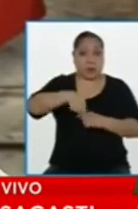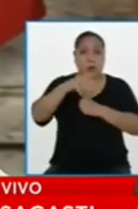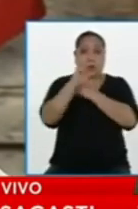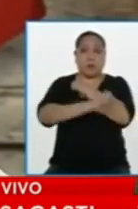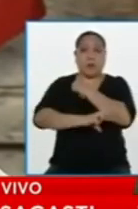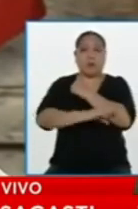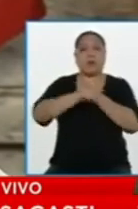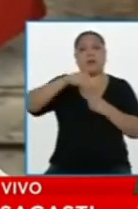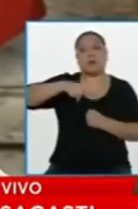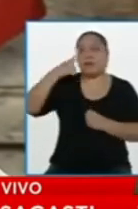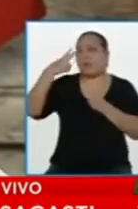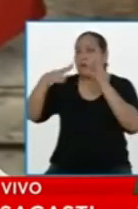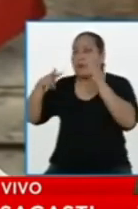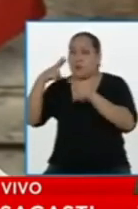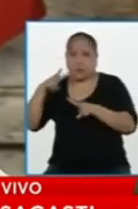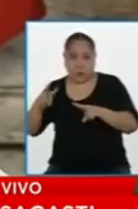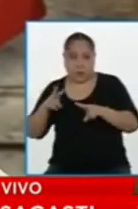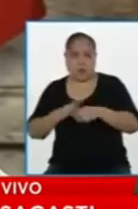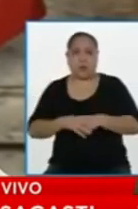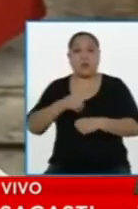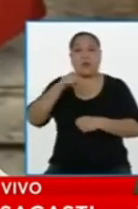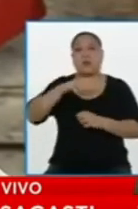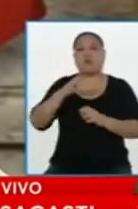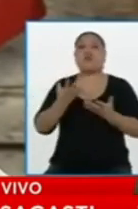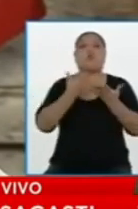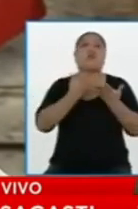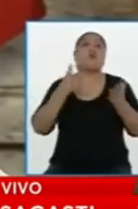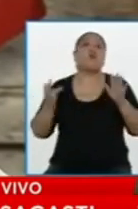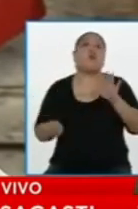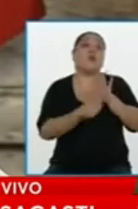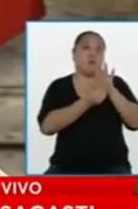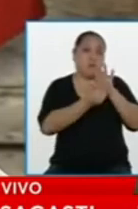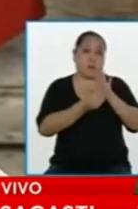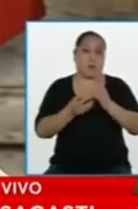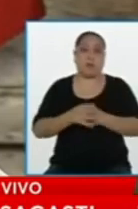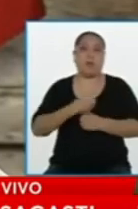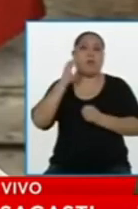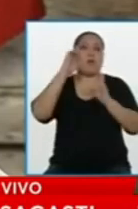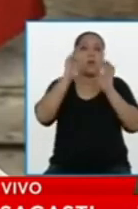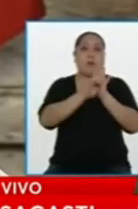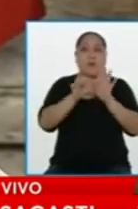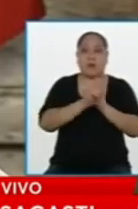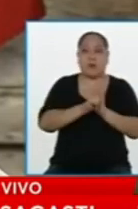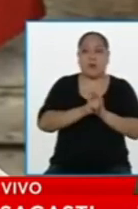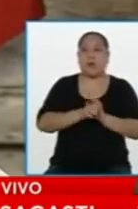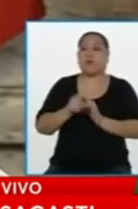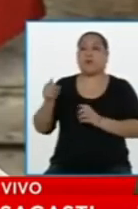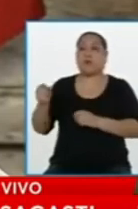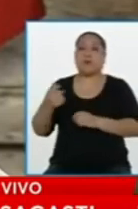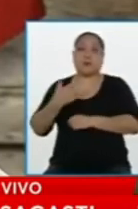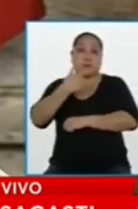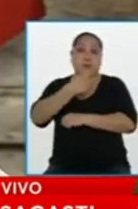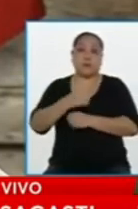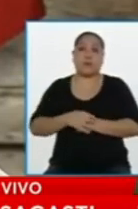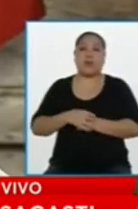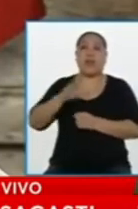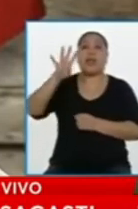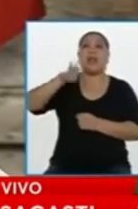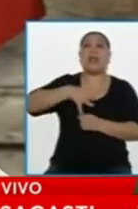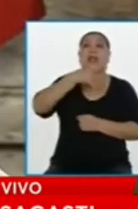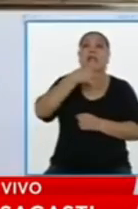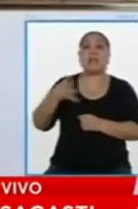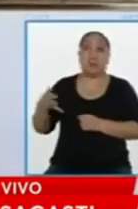Y hay un mercado de consumo, y es esa base productiva, y ese mercado de